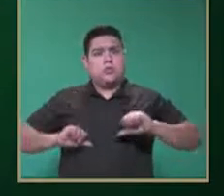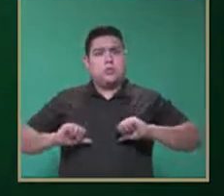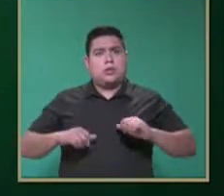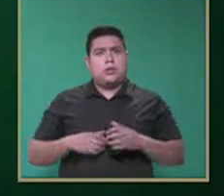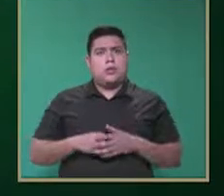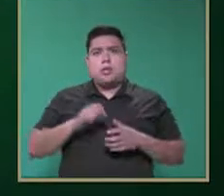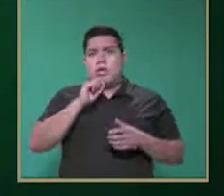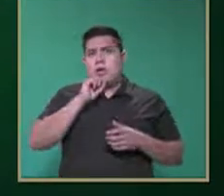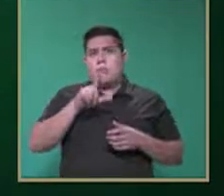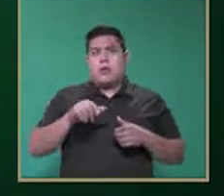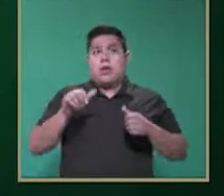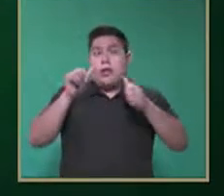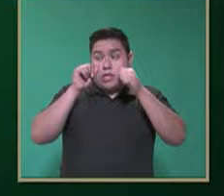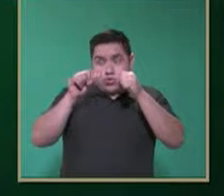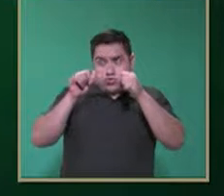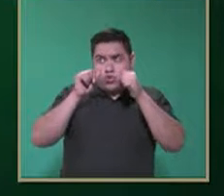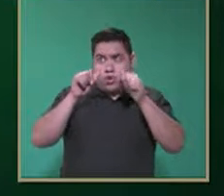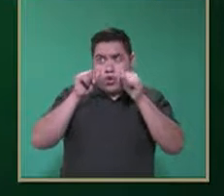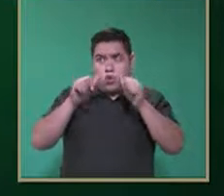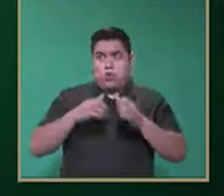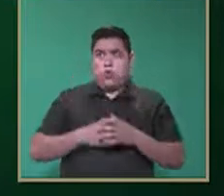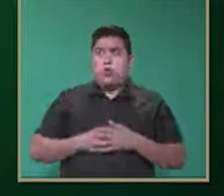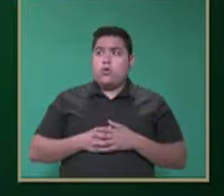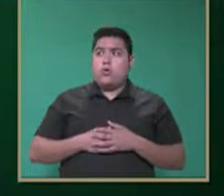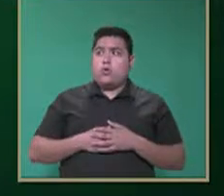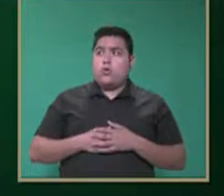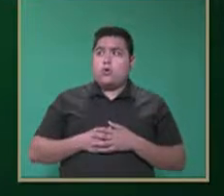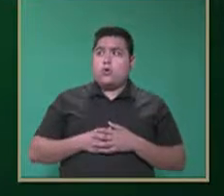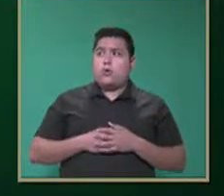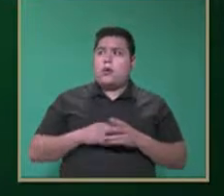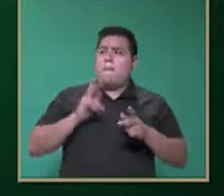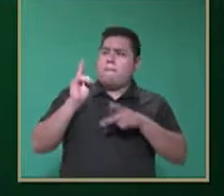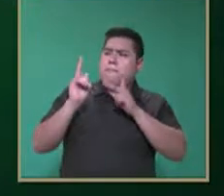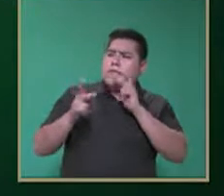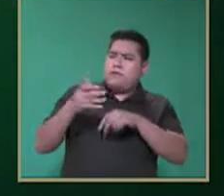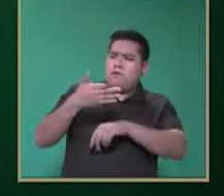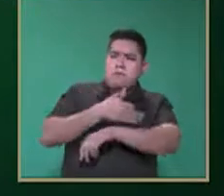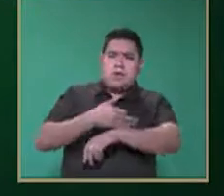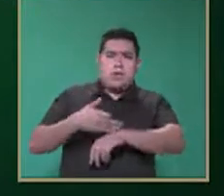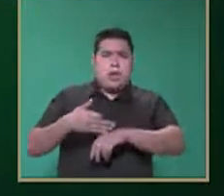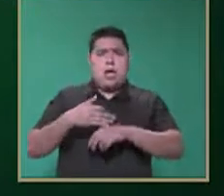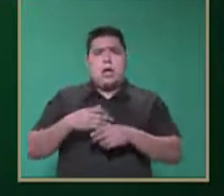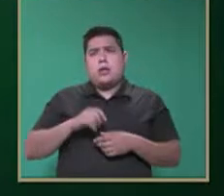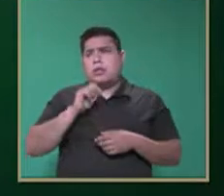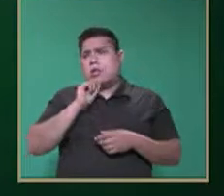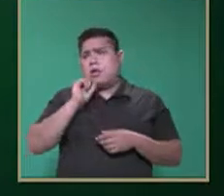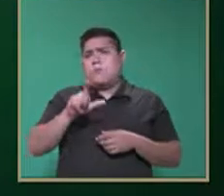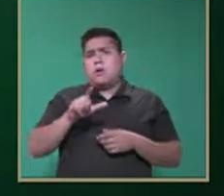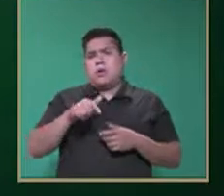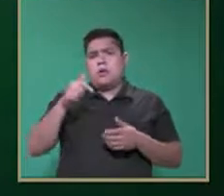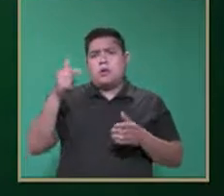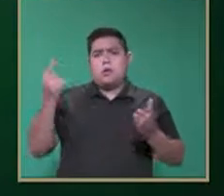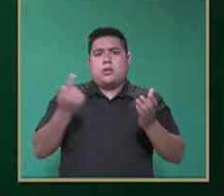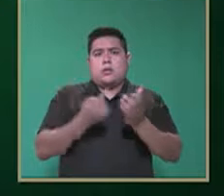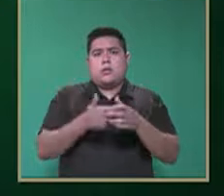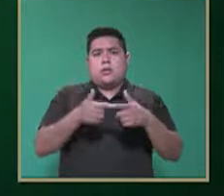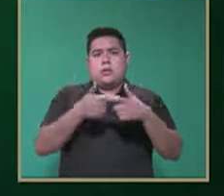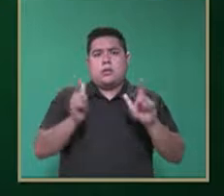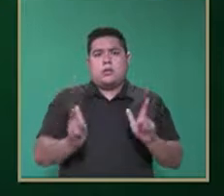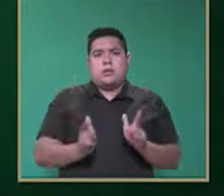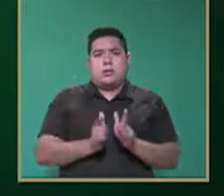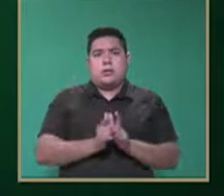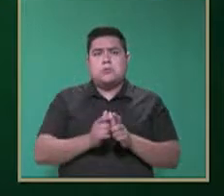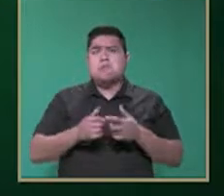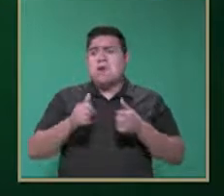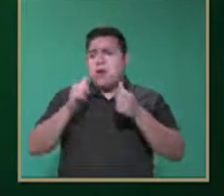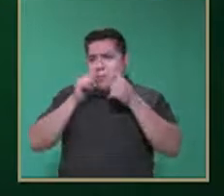están poniendo atención tanto a una charla familiar como dentro del aula. Nosotros podemos estar